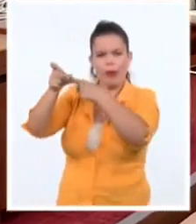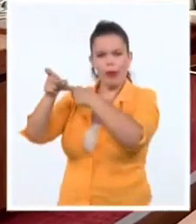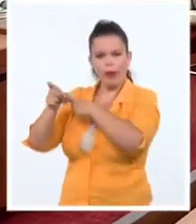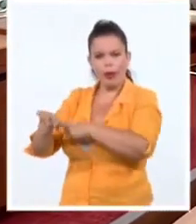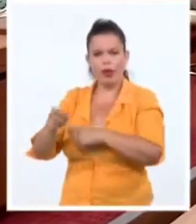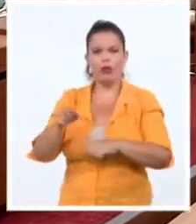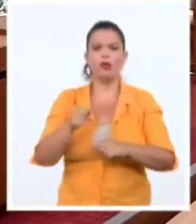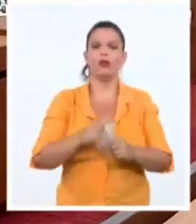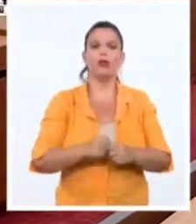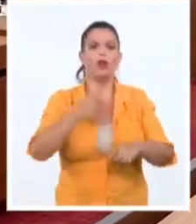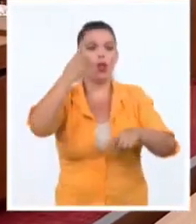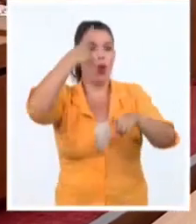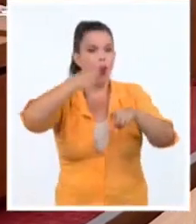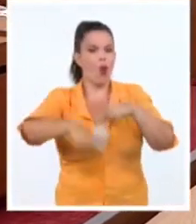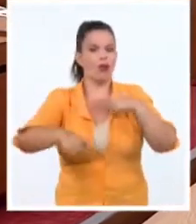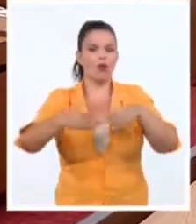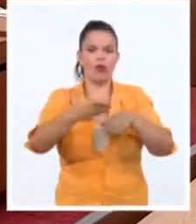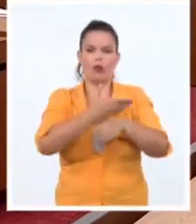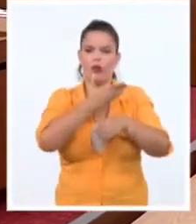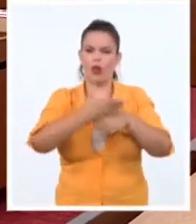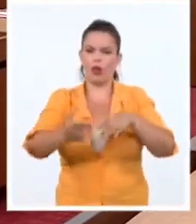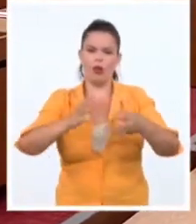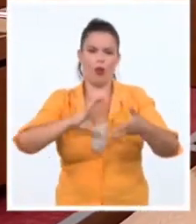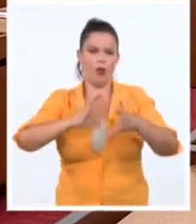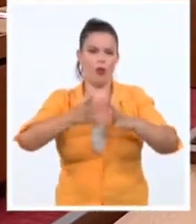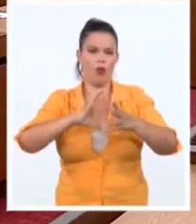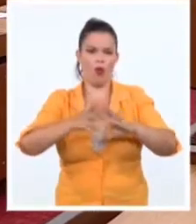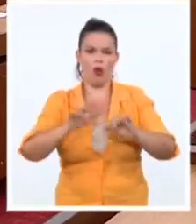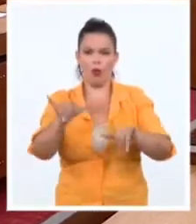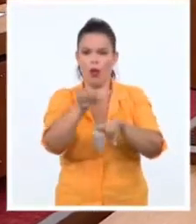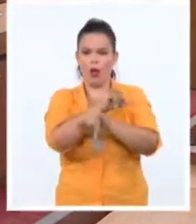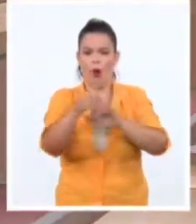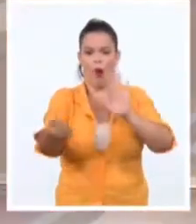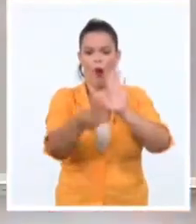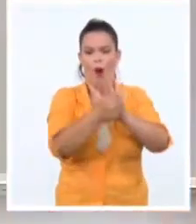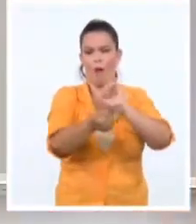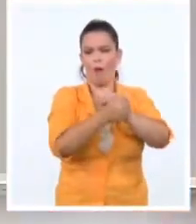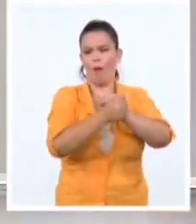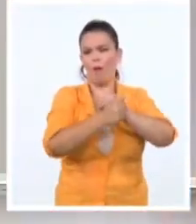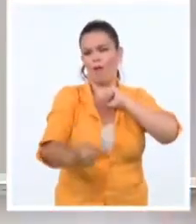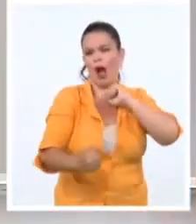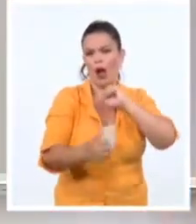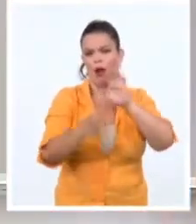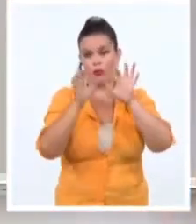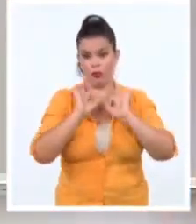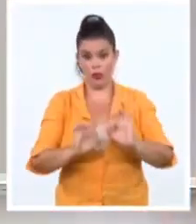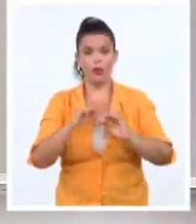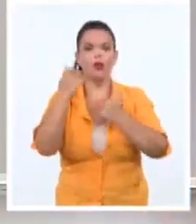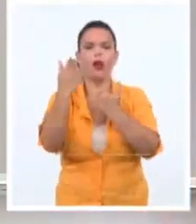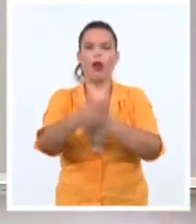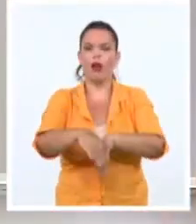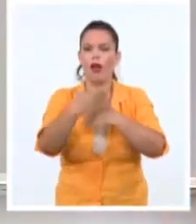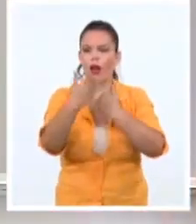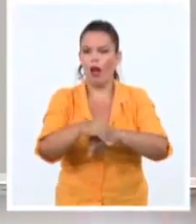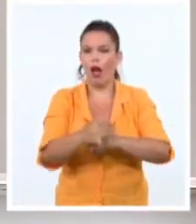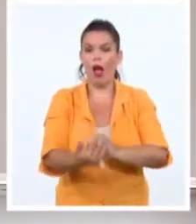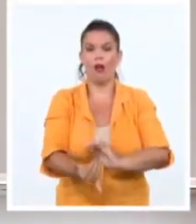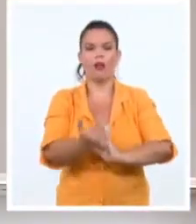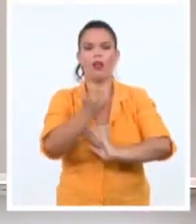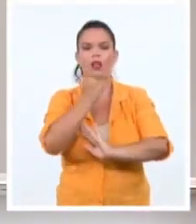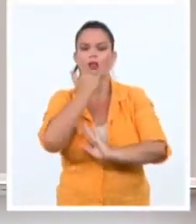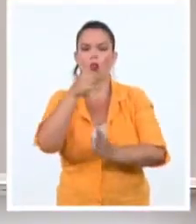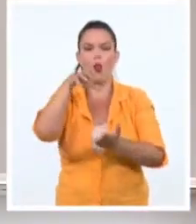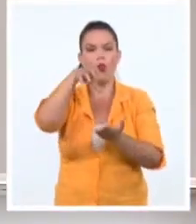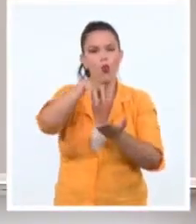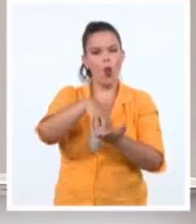y armas de fabricación casera, colocación de barricadas y trampas mortales en las vías públicas, daños